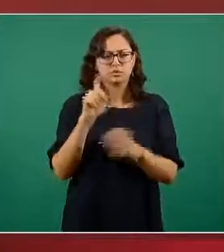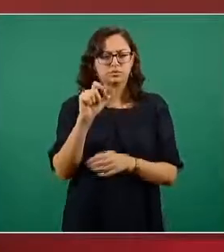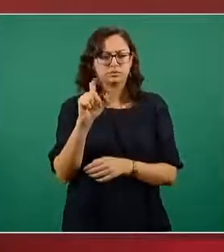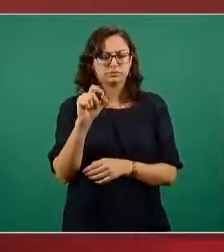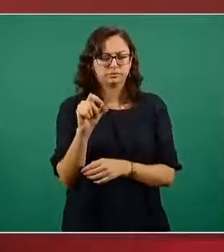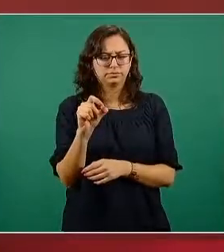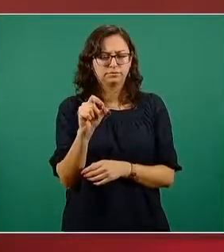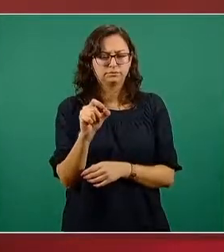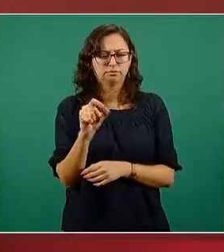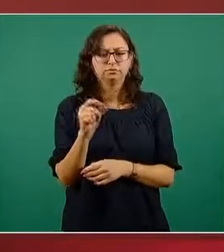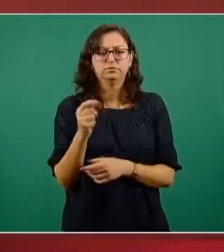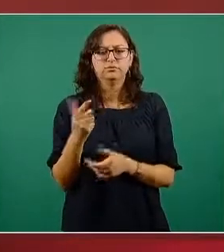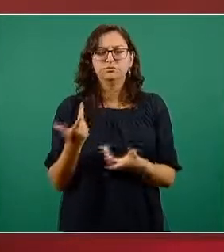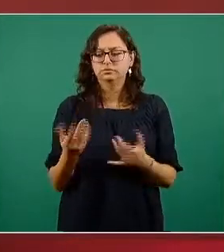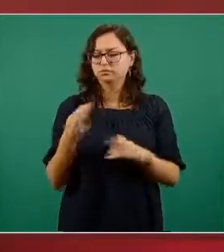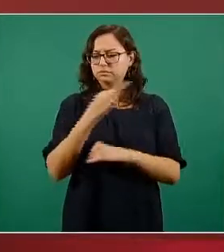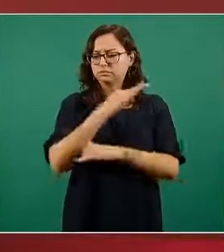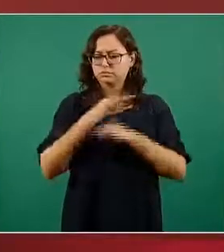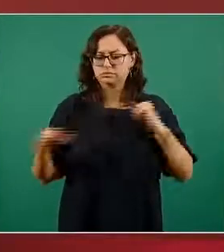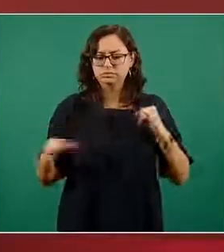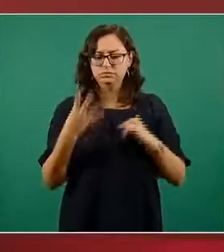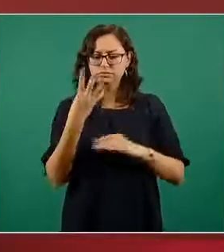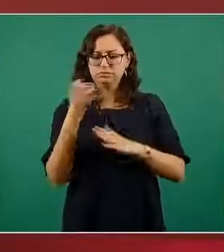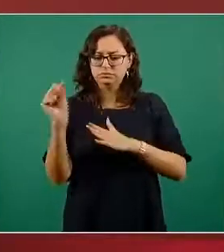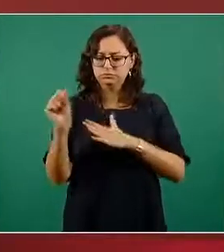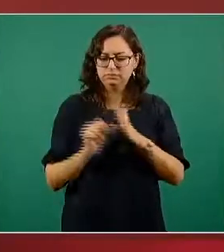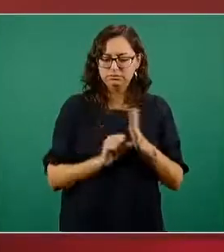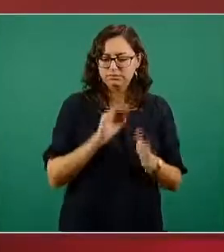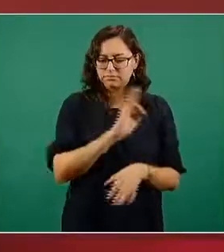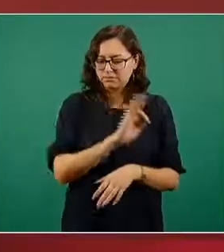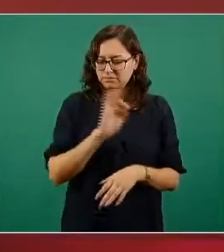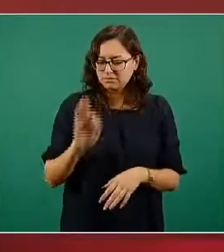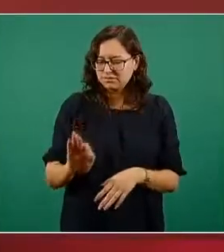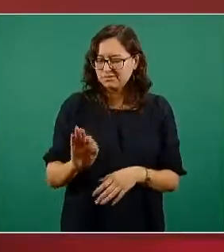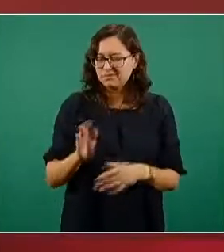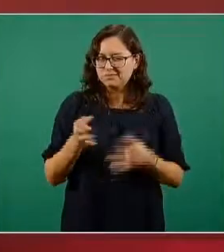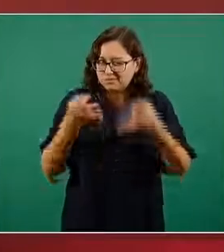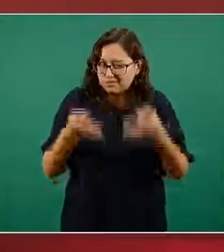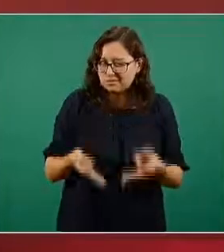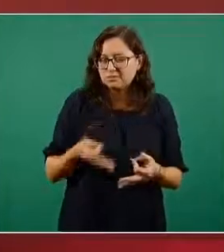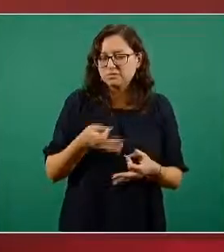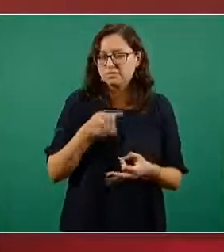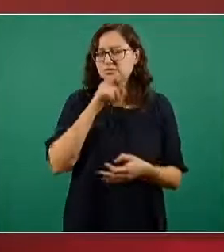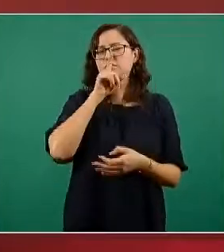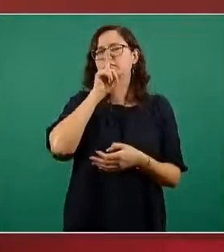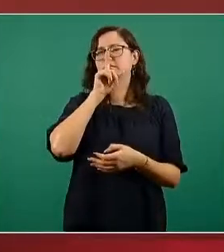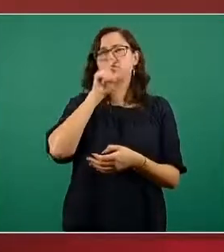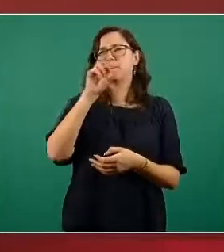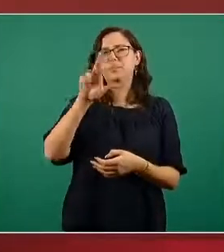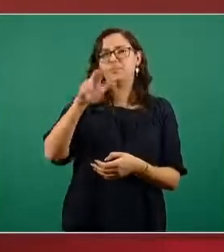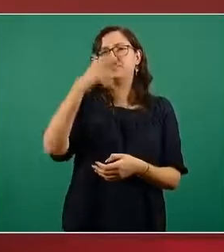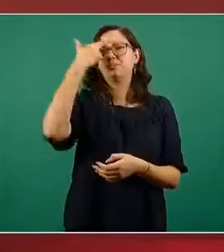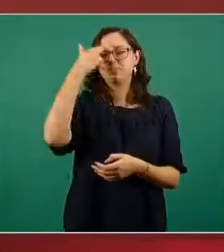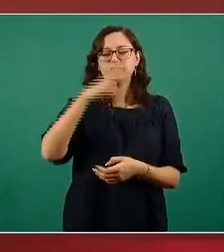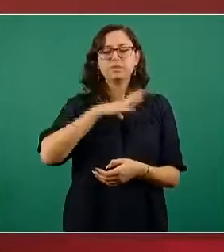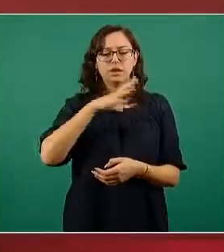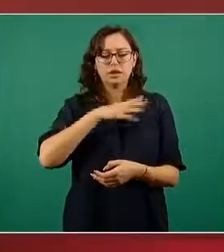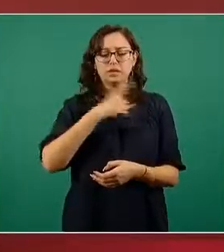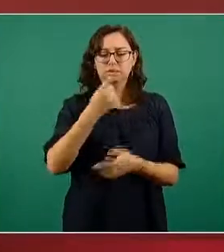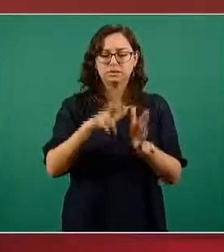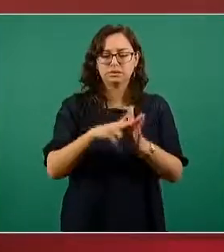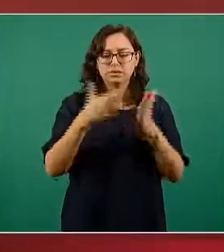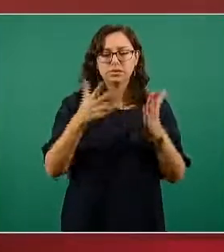último cuatrimestre no recuerdo exactamente la fecha se publicó en la revista Lancet la revista de Lancet